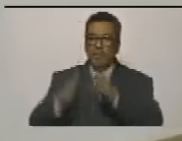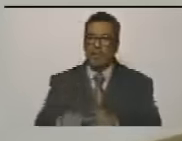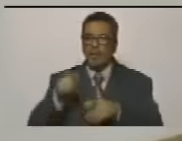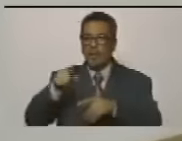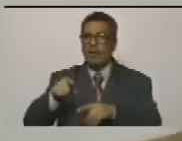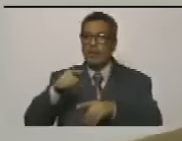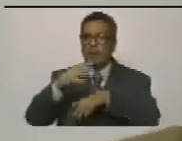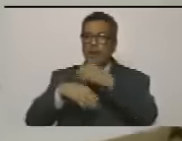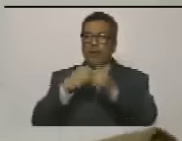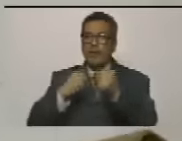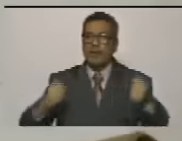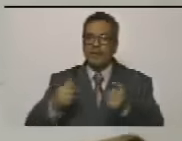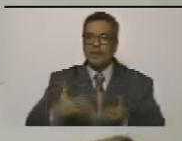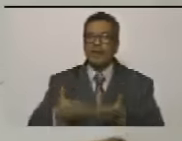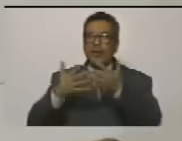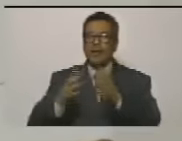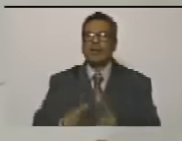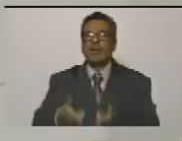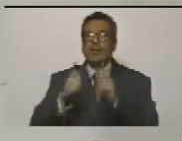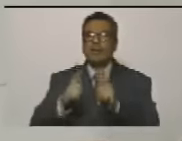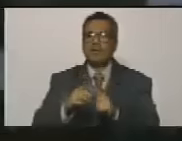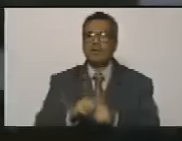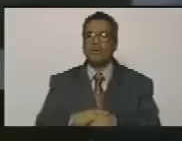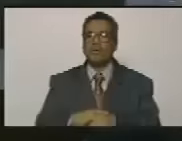los amarró y se le entregó a las autoridades